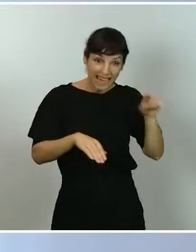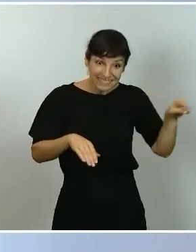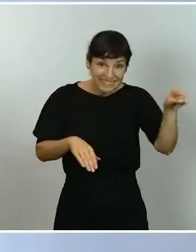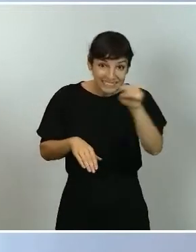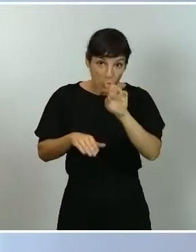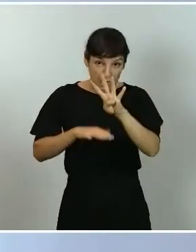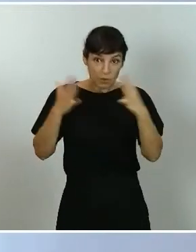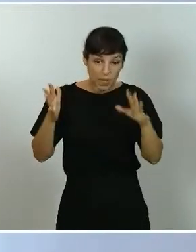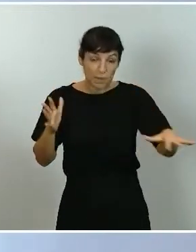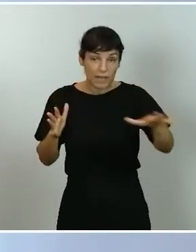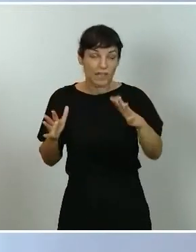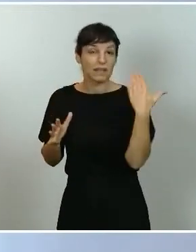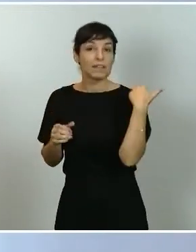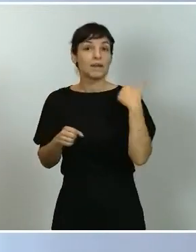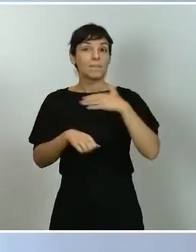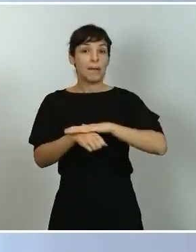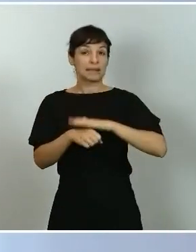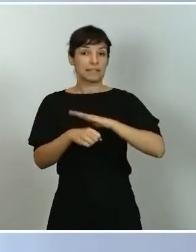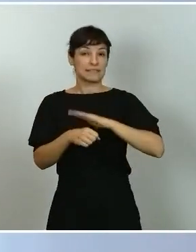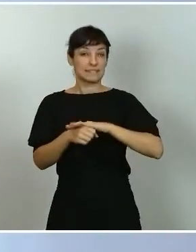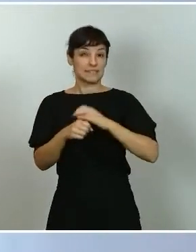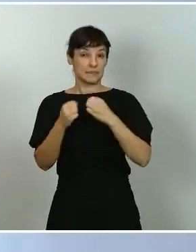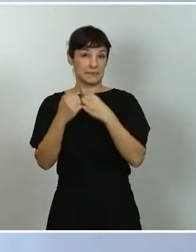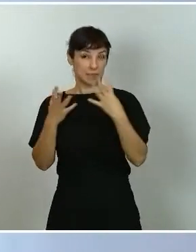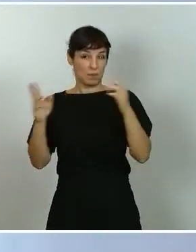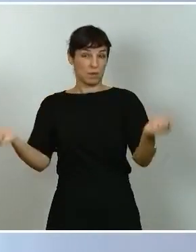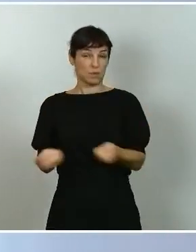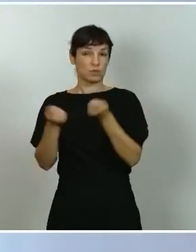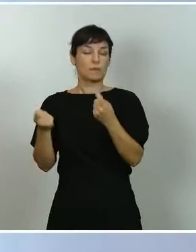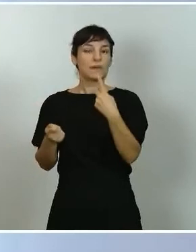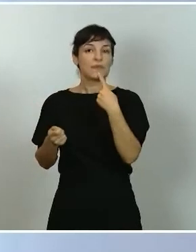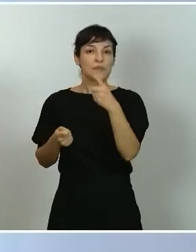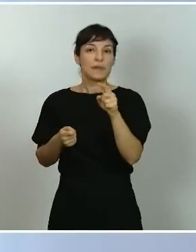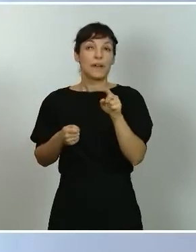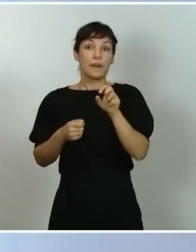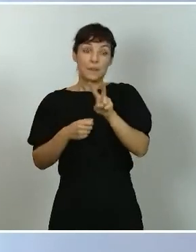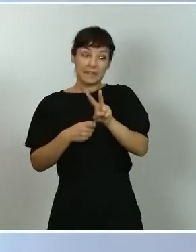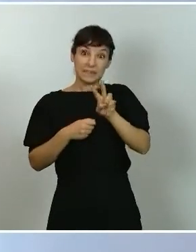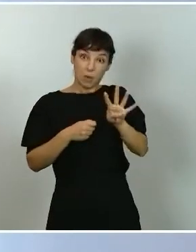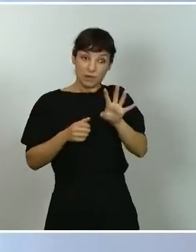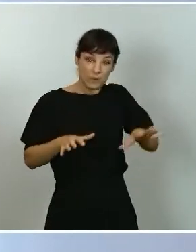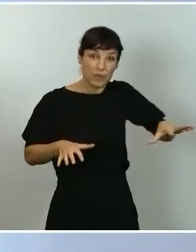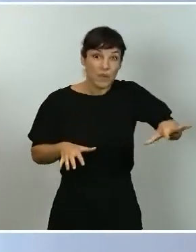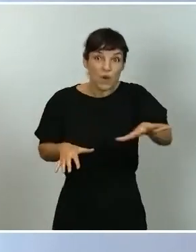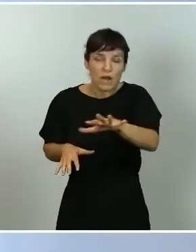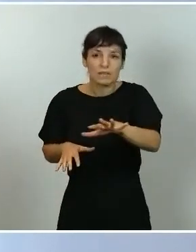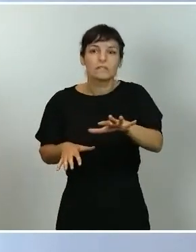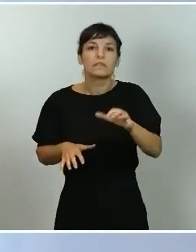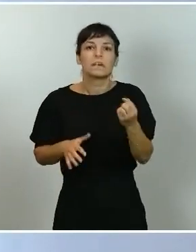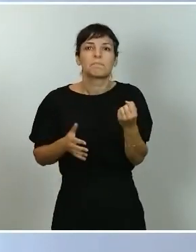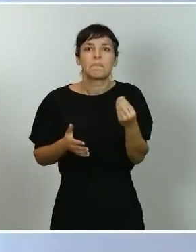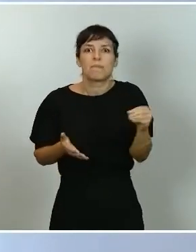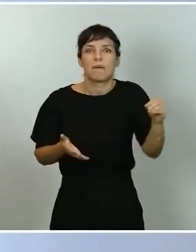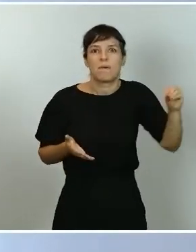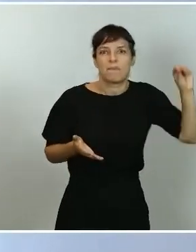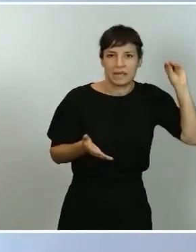publicación en abierto que tienen sus casos, hubo 24 que incluso incrementaron la incidencia y el resto, hasta 49,